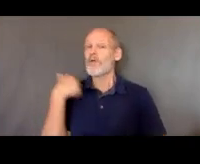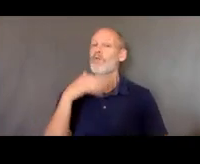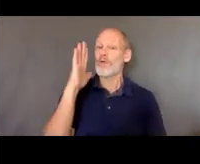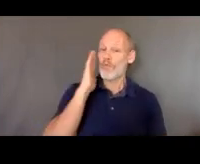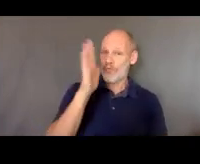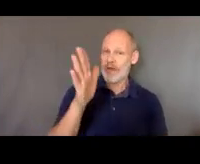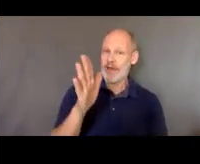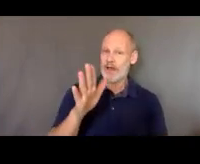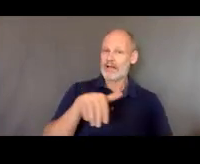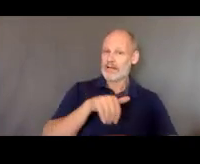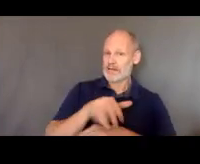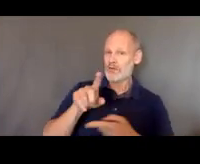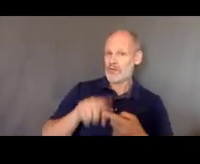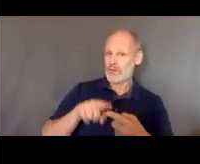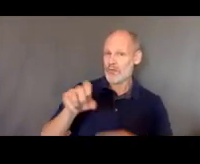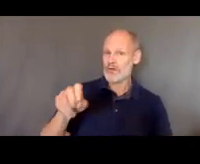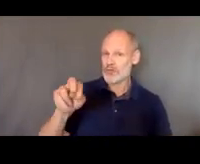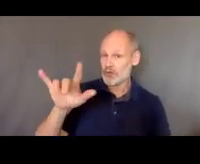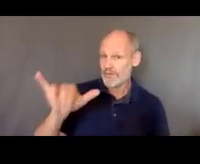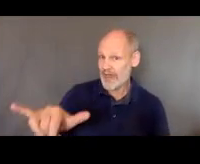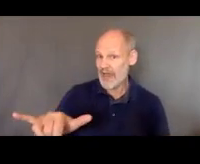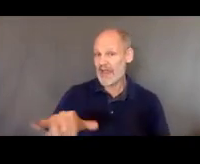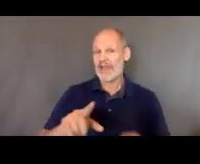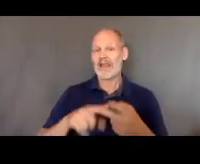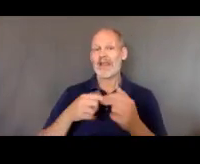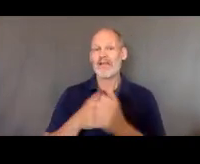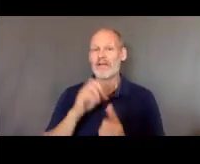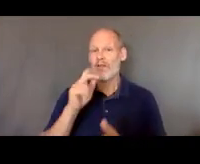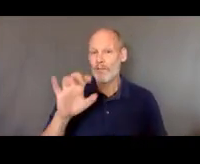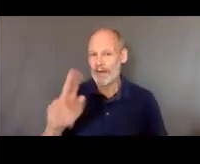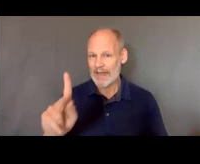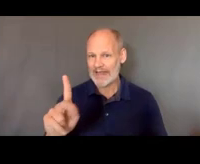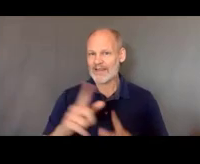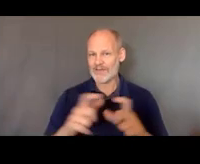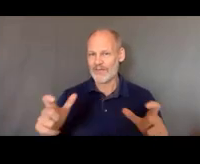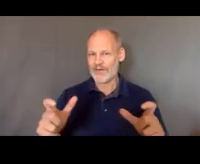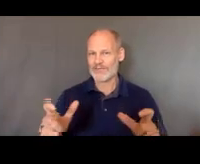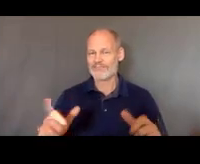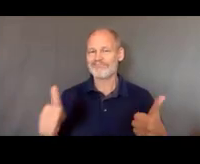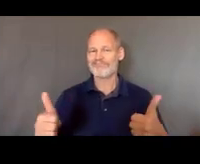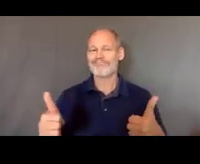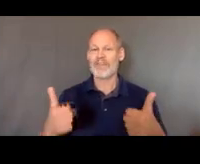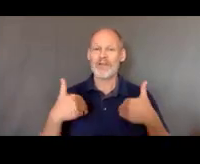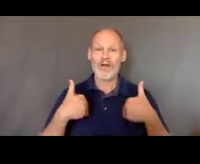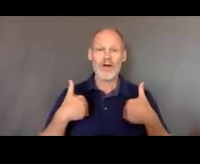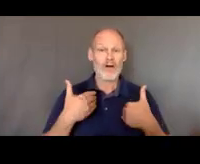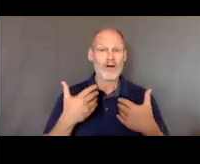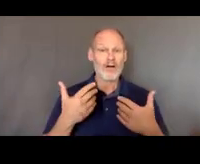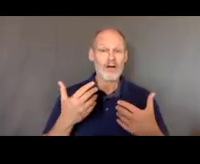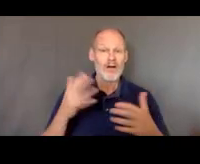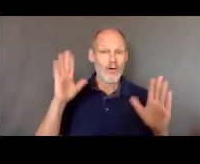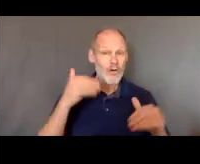que va a dar nuestro informe y una encuesta para ver cómo nos fue y que tengan muy buen día a todos gracias